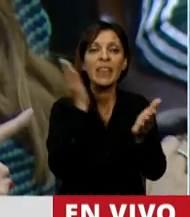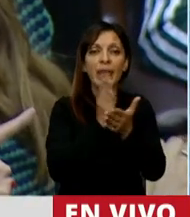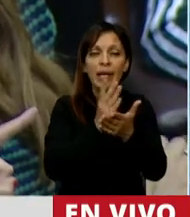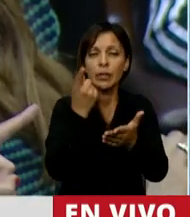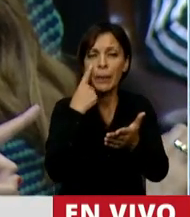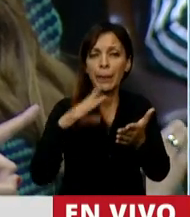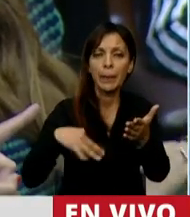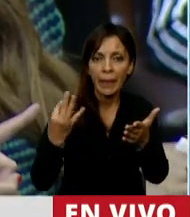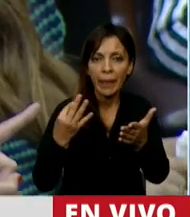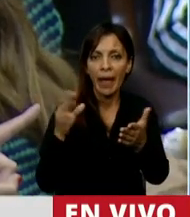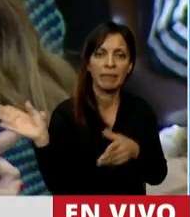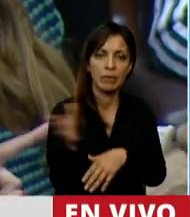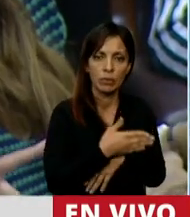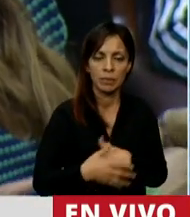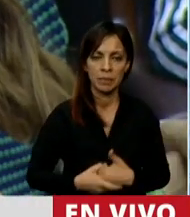y de todas.